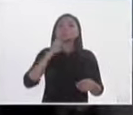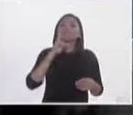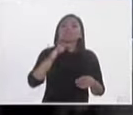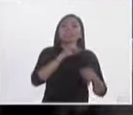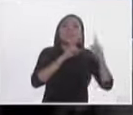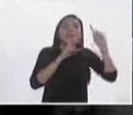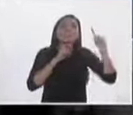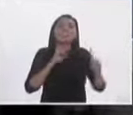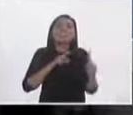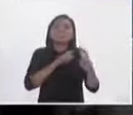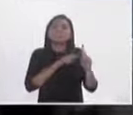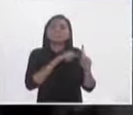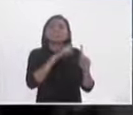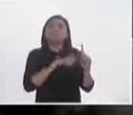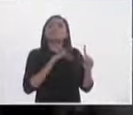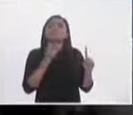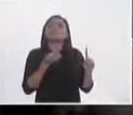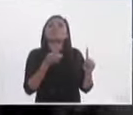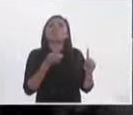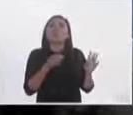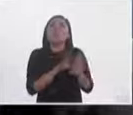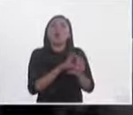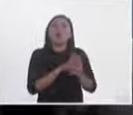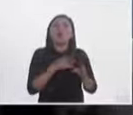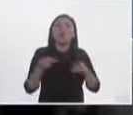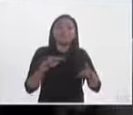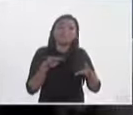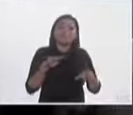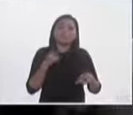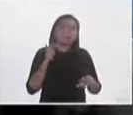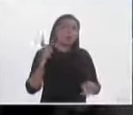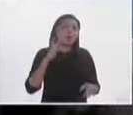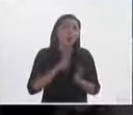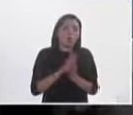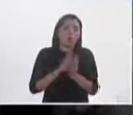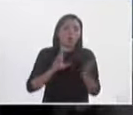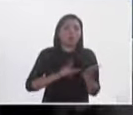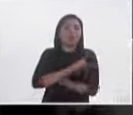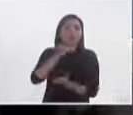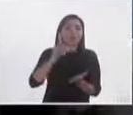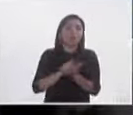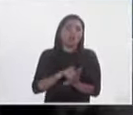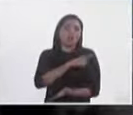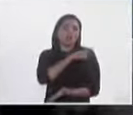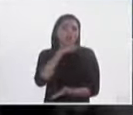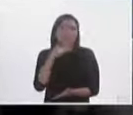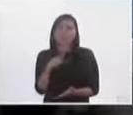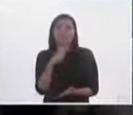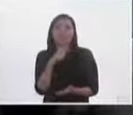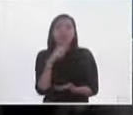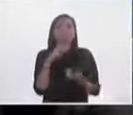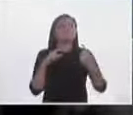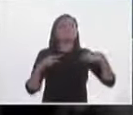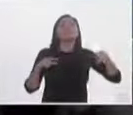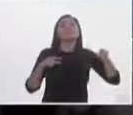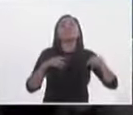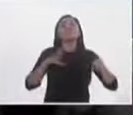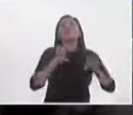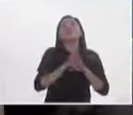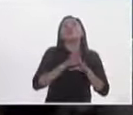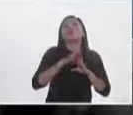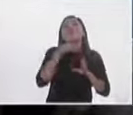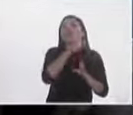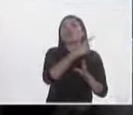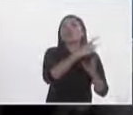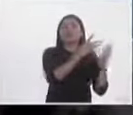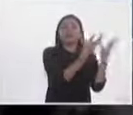desempeño, cómo aprenden a jugar las reglas de la política, que son las reglas generales, no son las de los elecciones, los electores